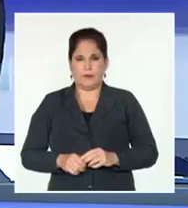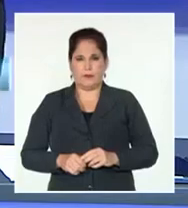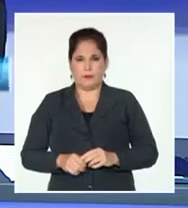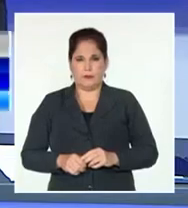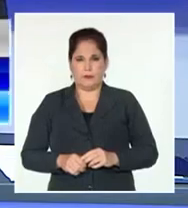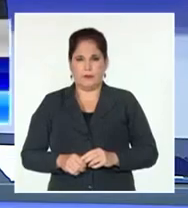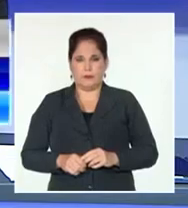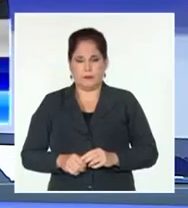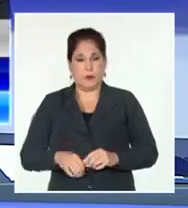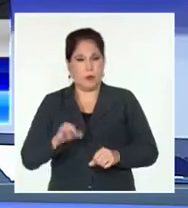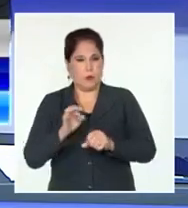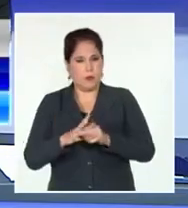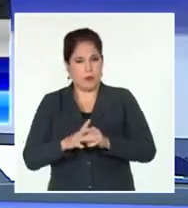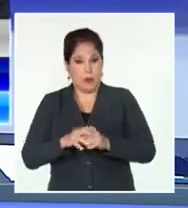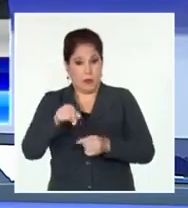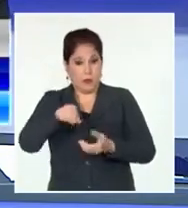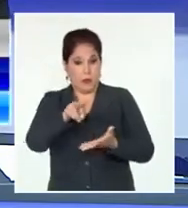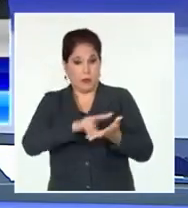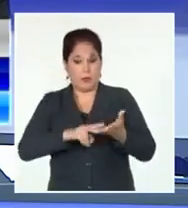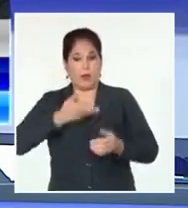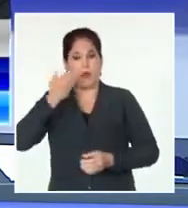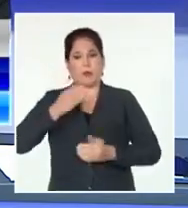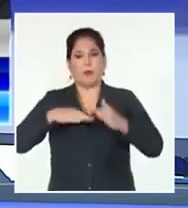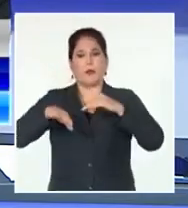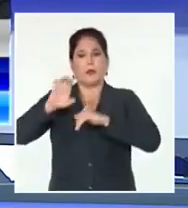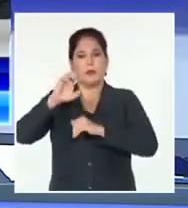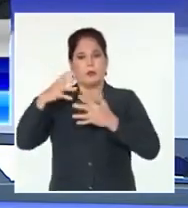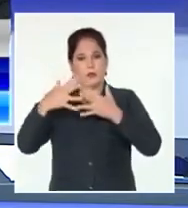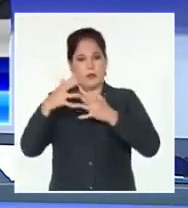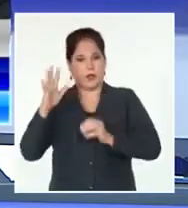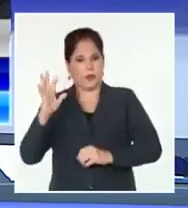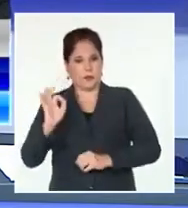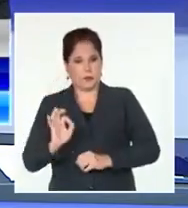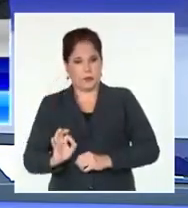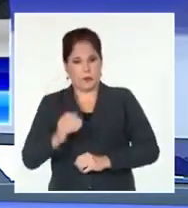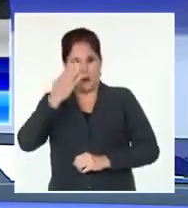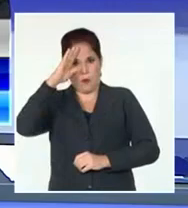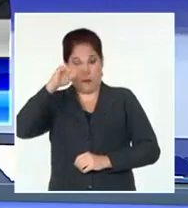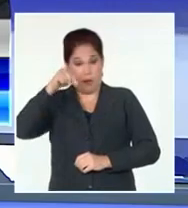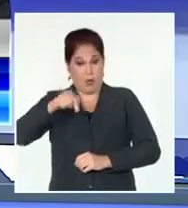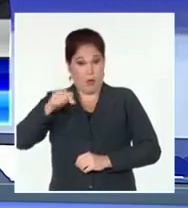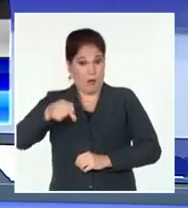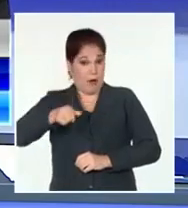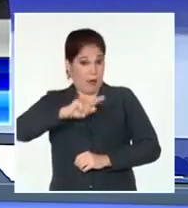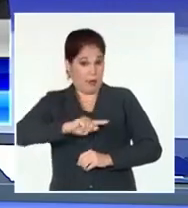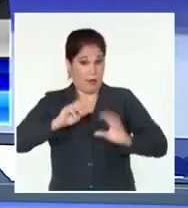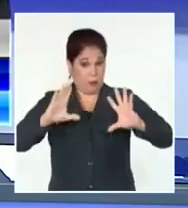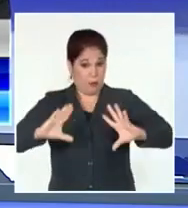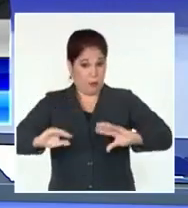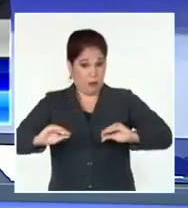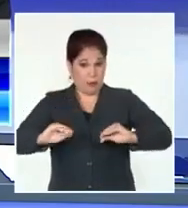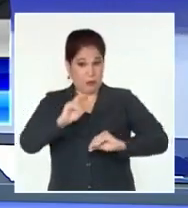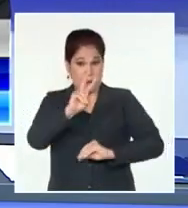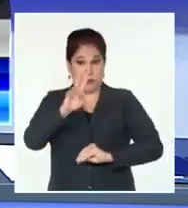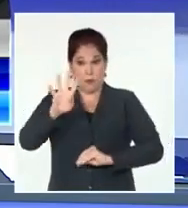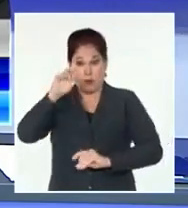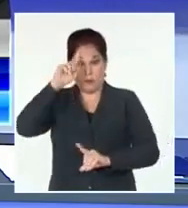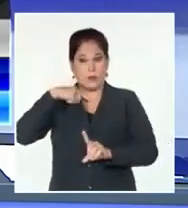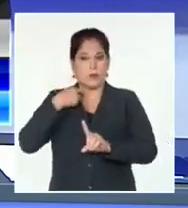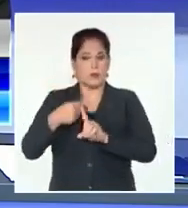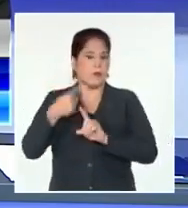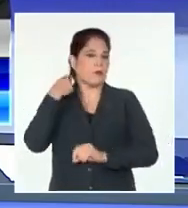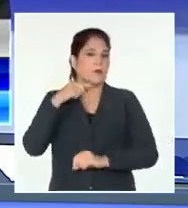Comenzamos dando lectura a la declaración del Ministerio de Relaciones Exteriores. En hora de la noche del 24 de septiembre de 2023,